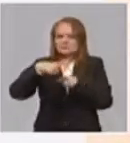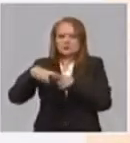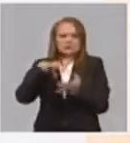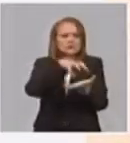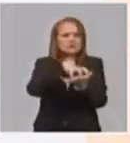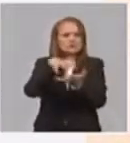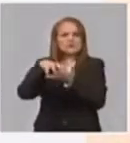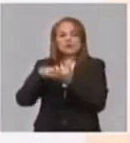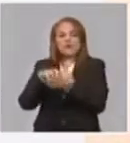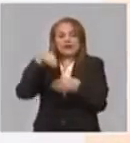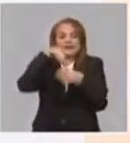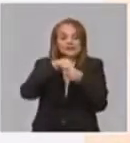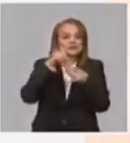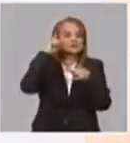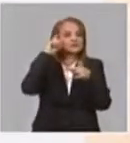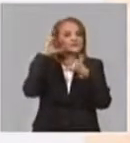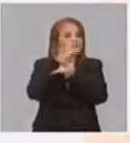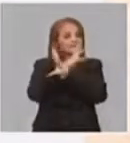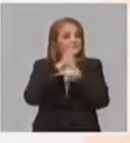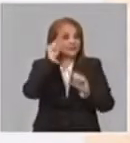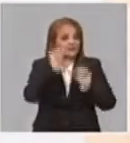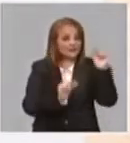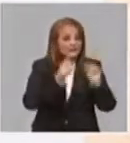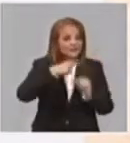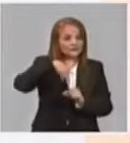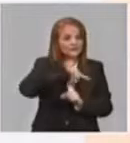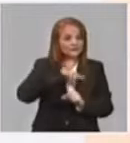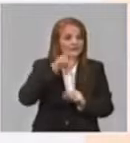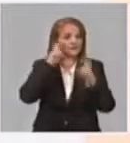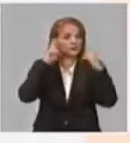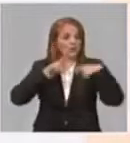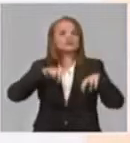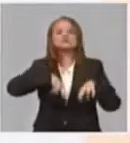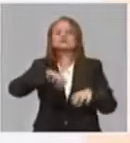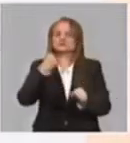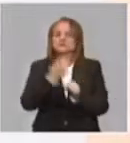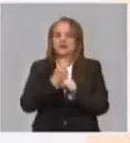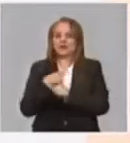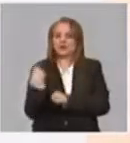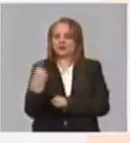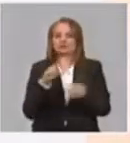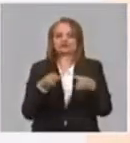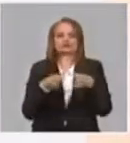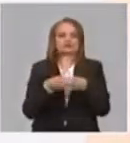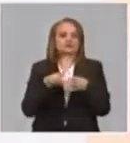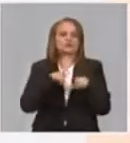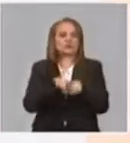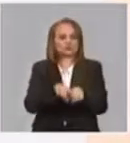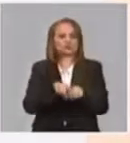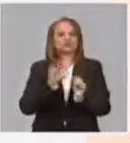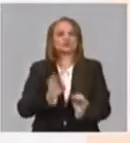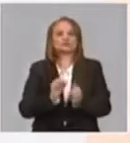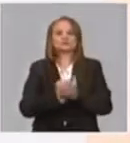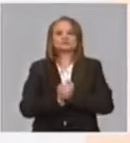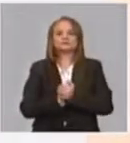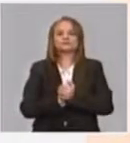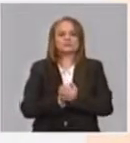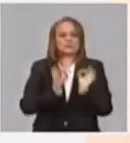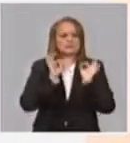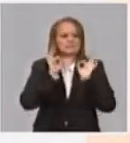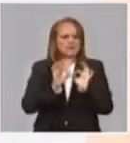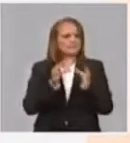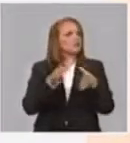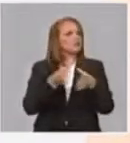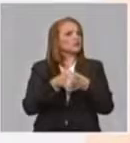estas ramas, y otras que les mencioné, y que, bueno, están trabajando con nosotros. Pero esa comunidad solamente no